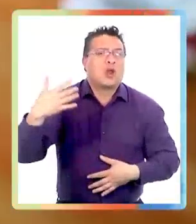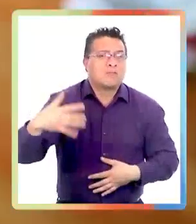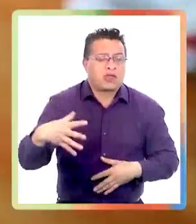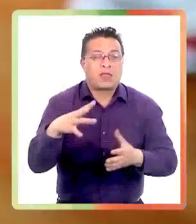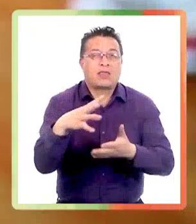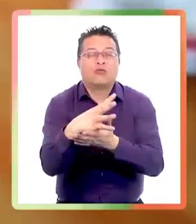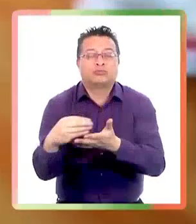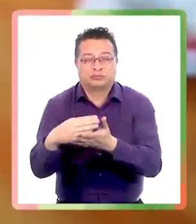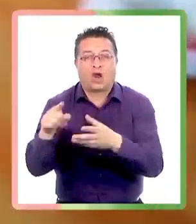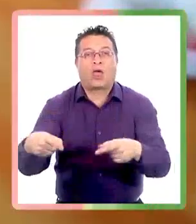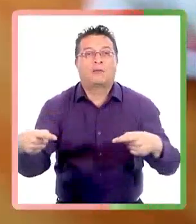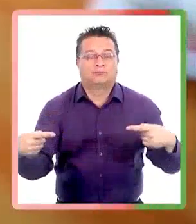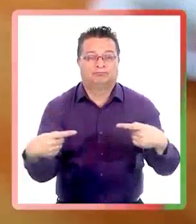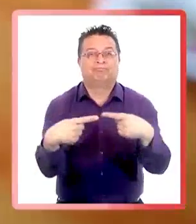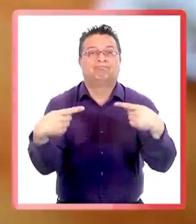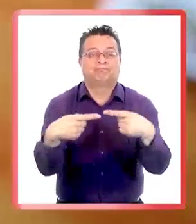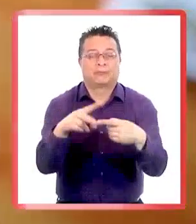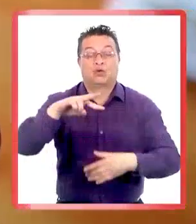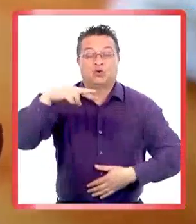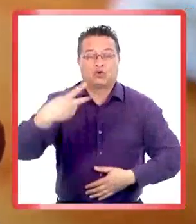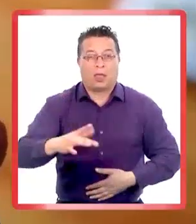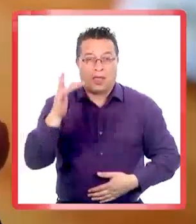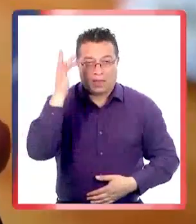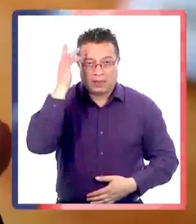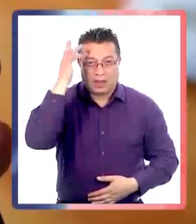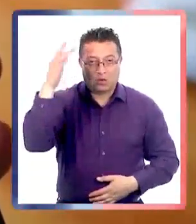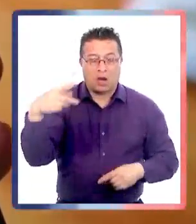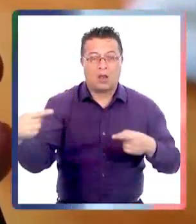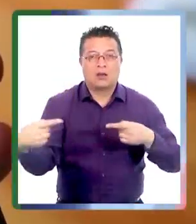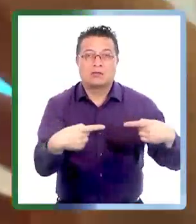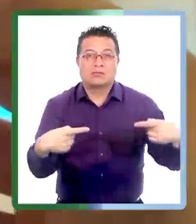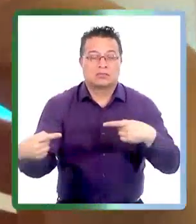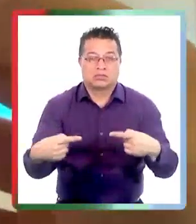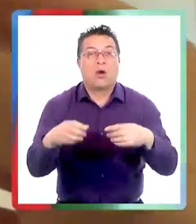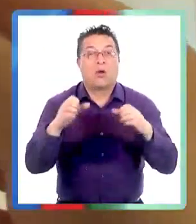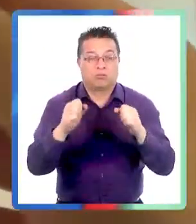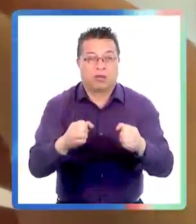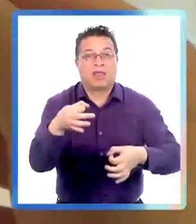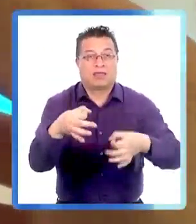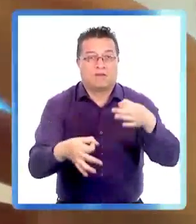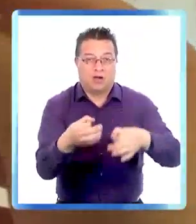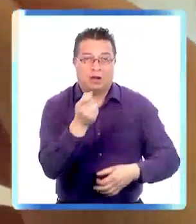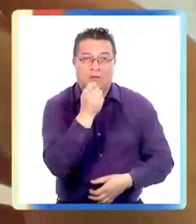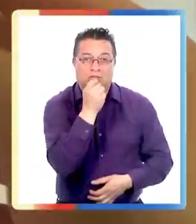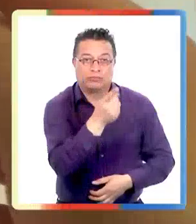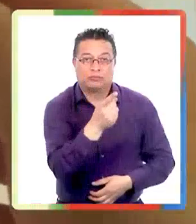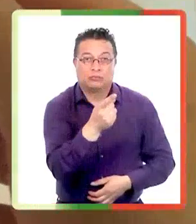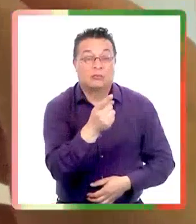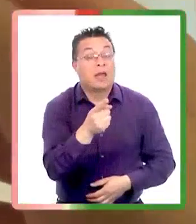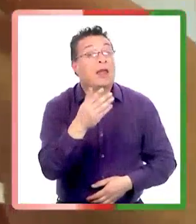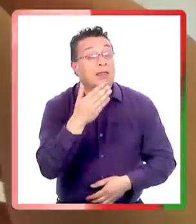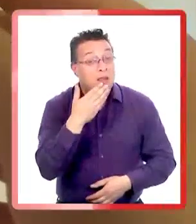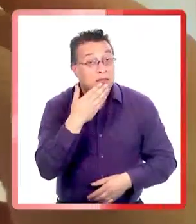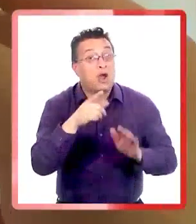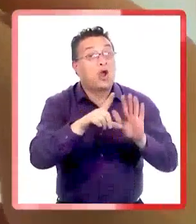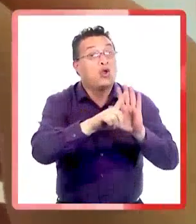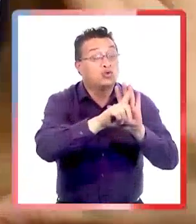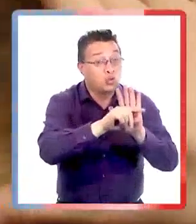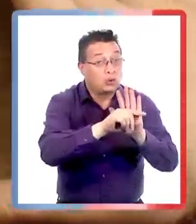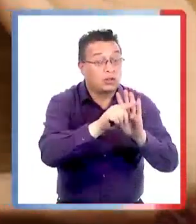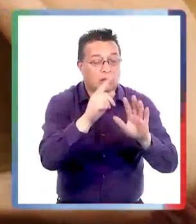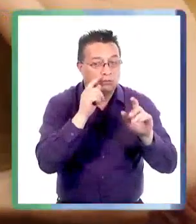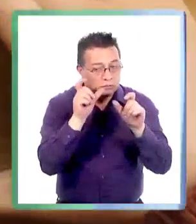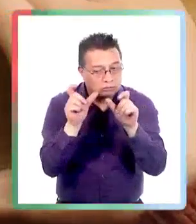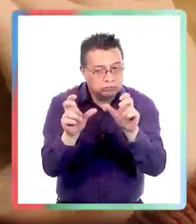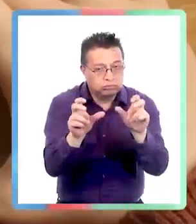consigo información valiosísima que ahora gatilla un conflicto sobre propiedad intelectual que podría terminar en tribunales. Y